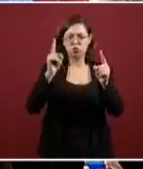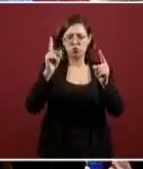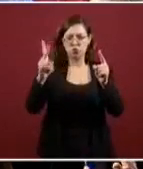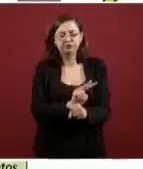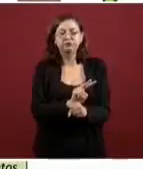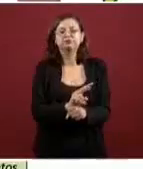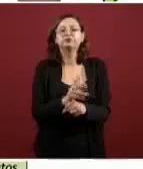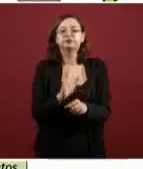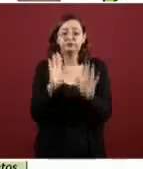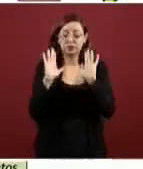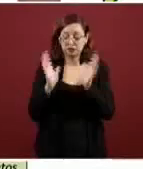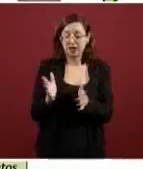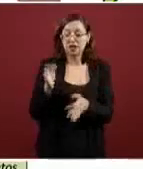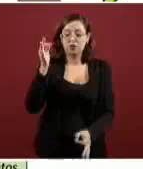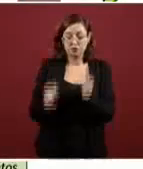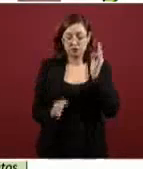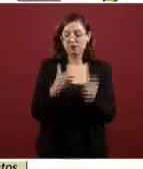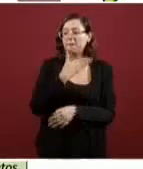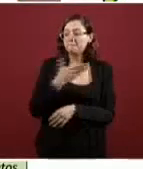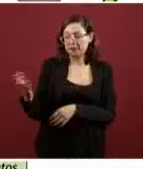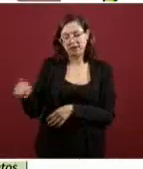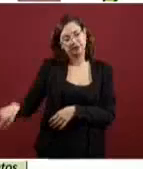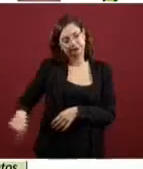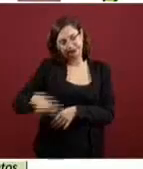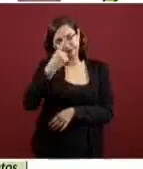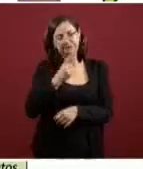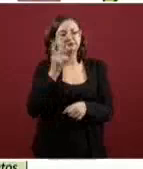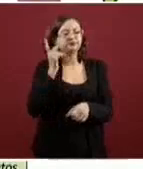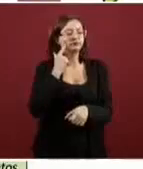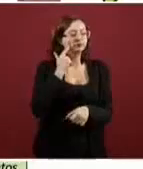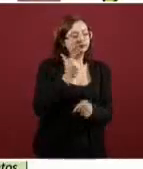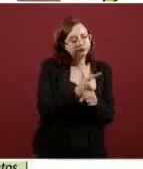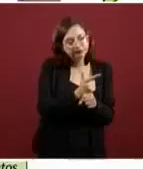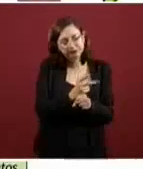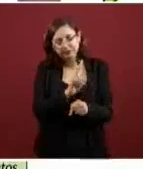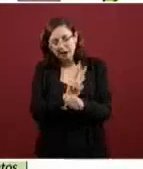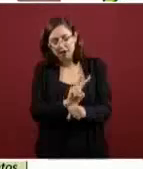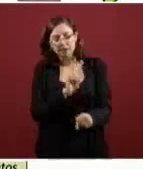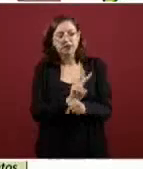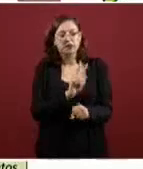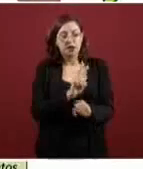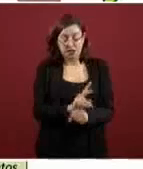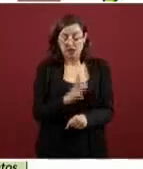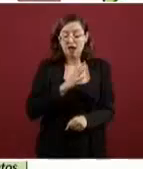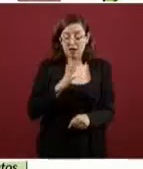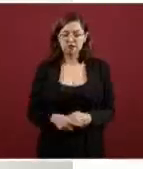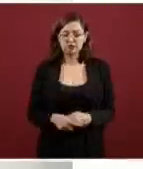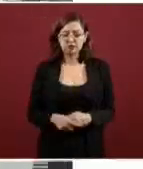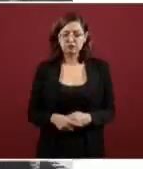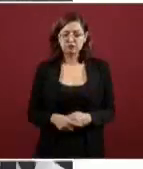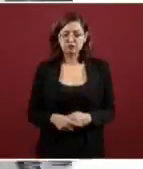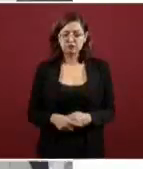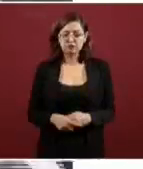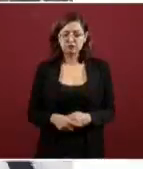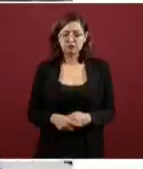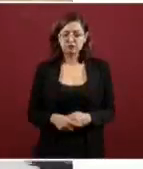respaldó dicha decisión de su gabinete de seguridad, pues su estrategia no pasa por una confrontación directa con el crimen organizado, sino por